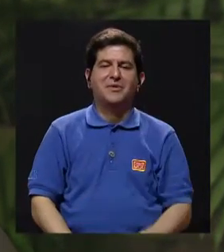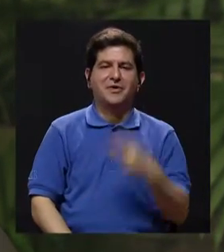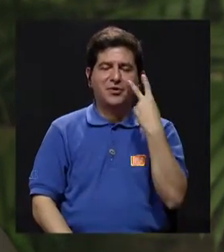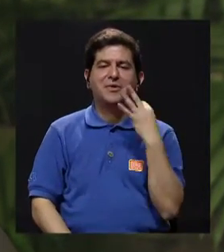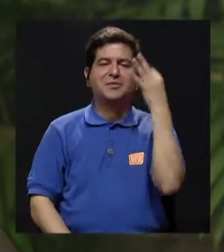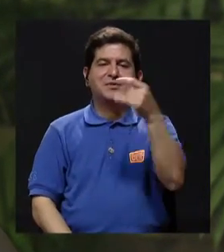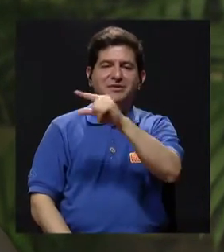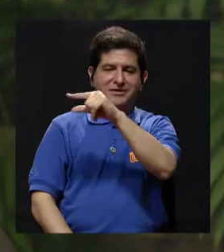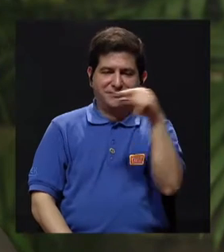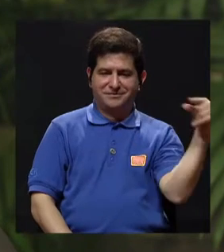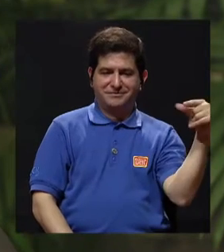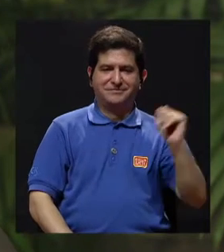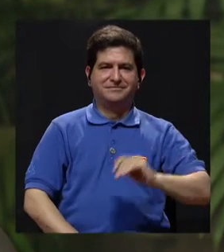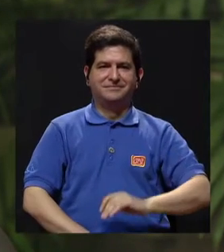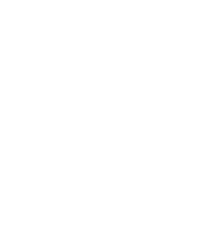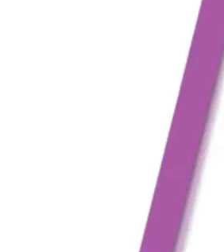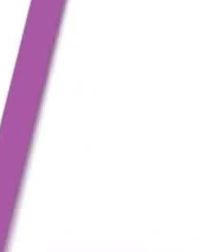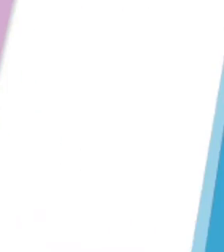Hasta la próxima semana.